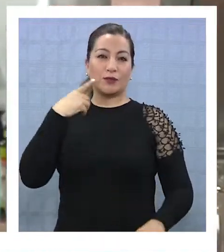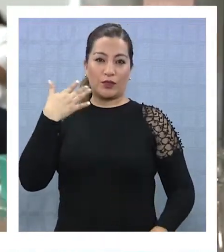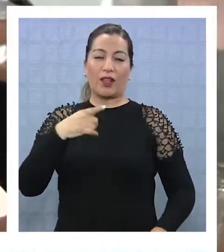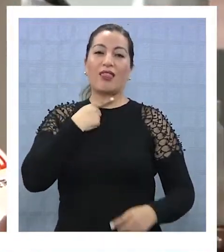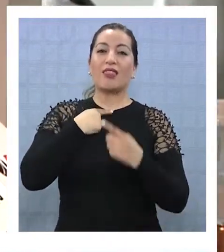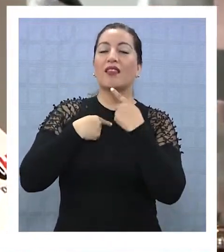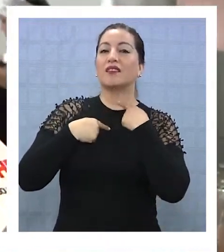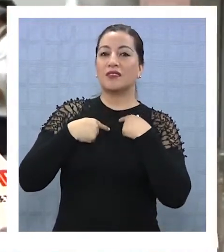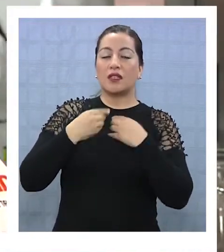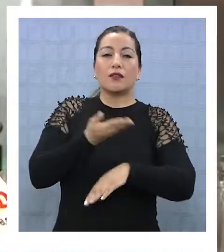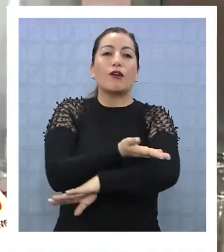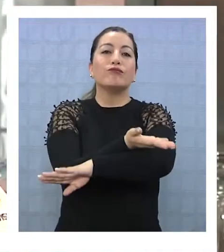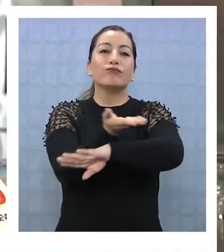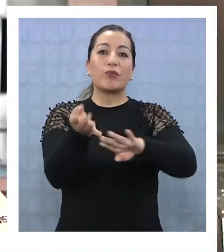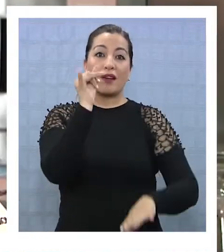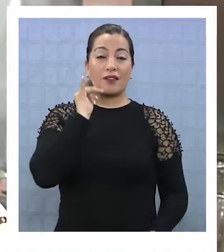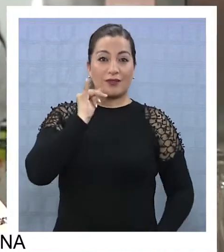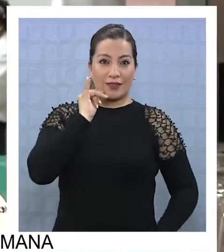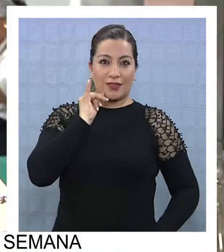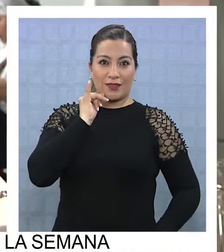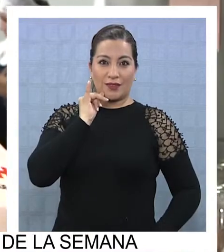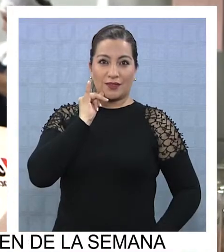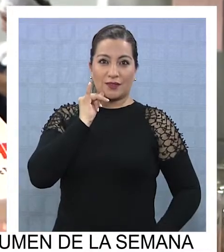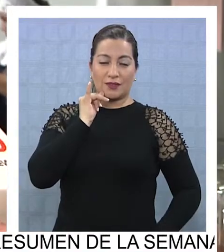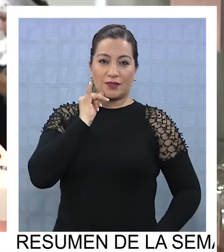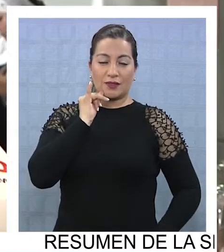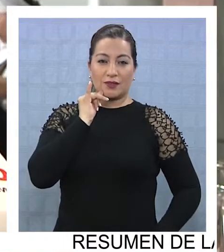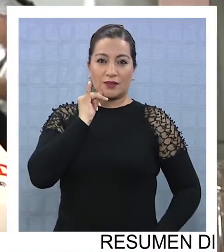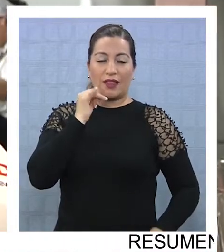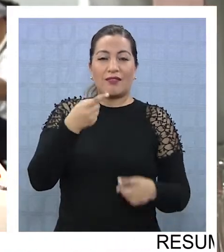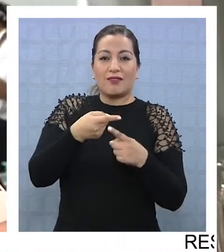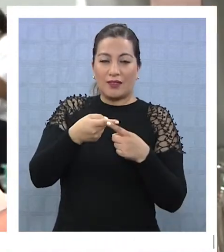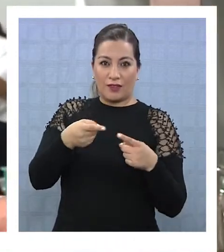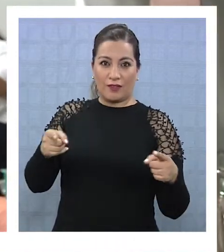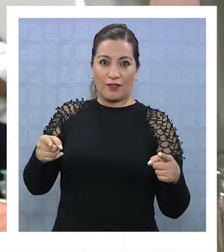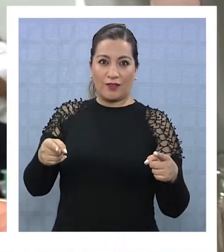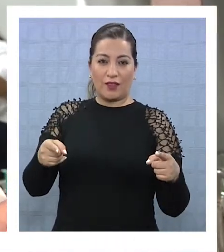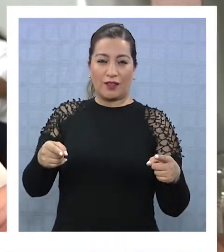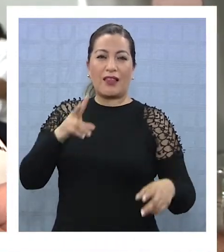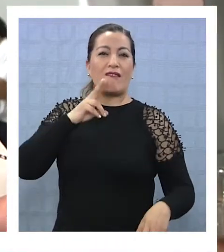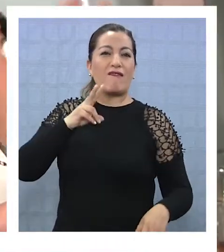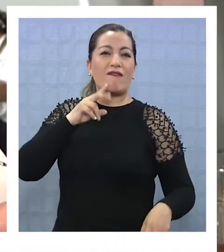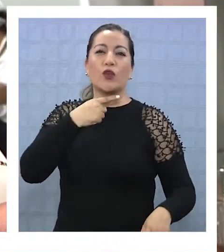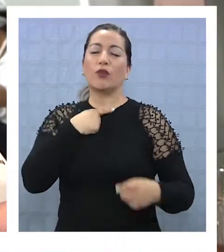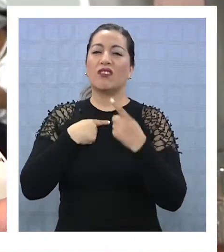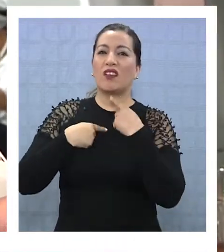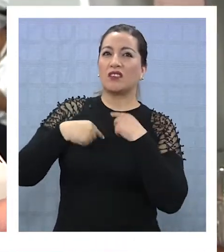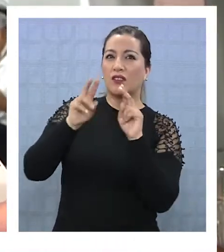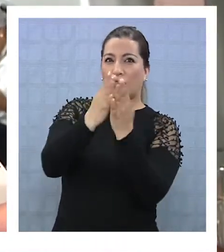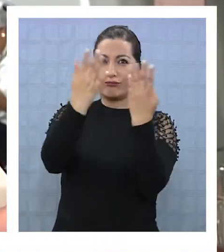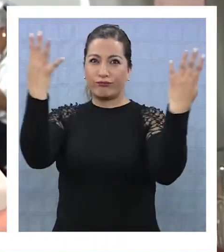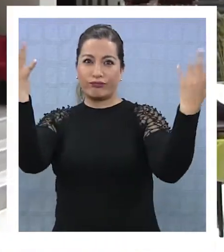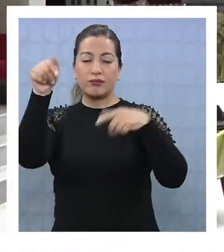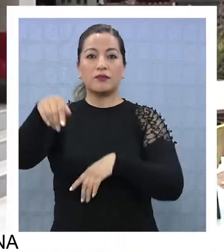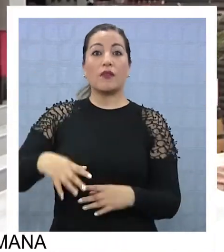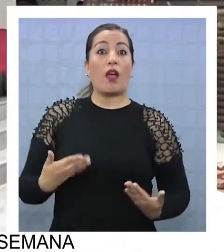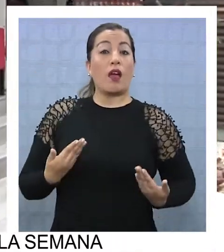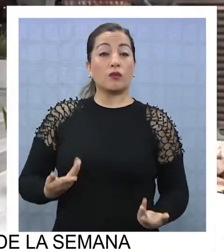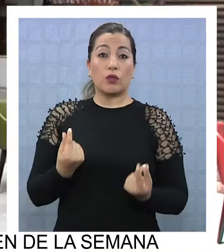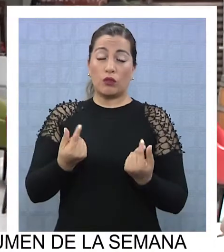para nosotros lo más interesante y lo entretenido es ofrecer en Iquique una apuesta con una variedad de vinos interesantes.